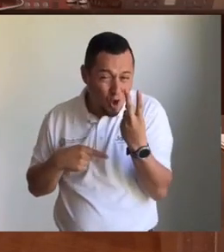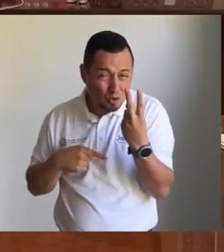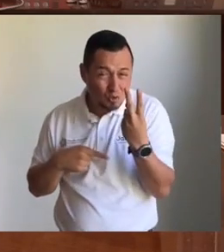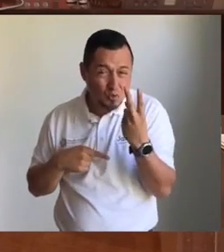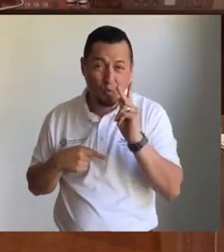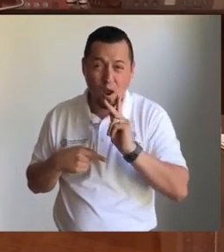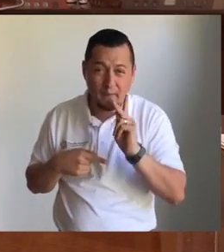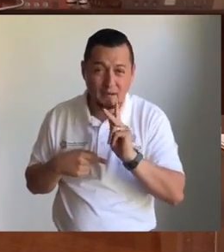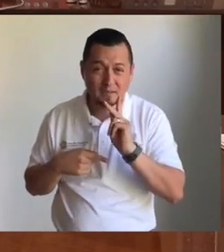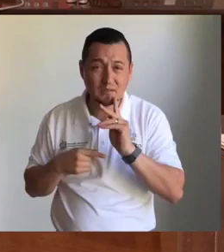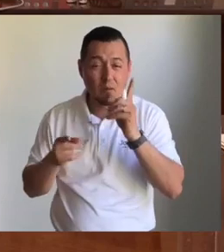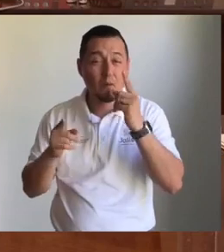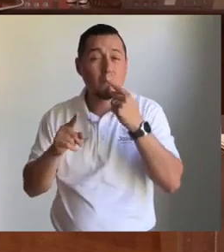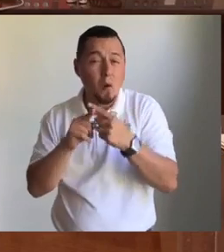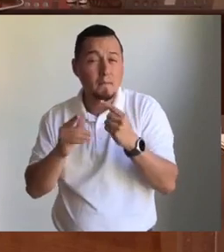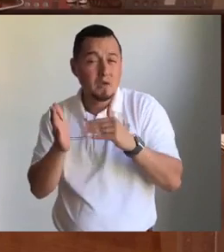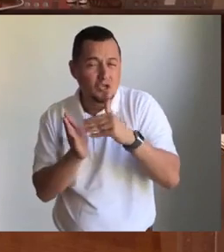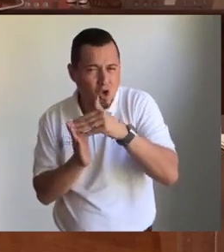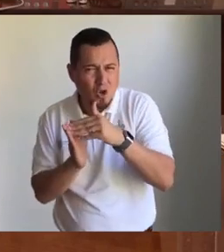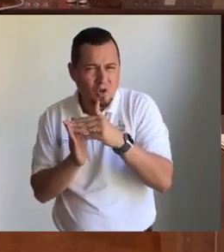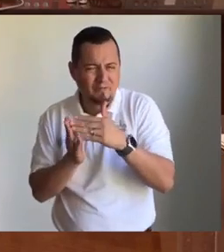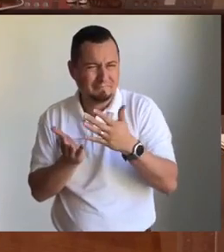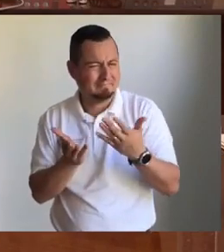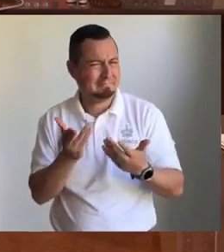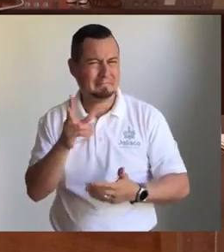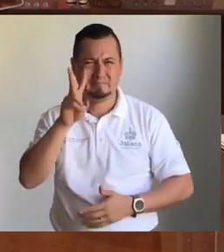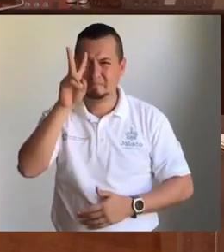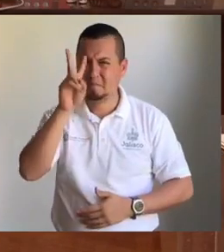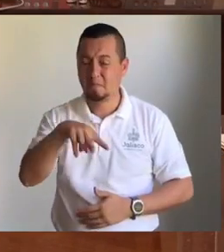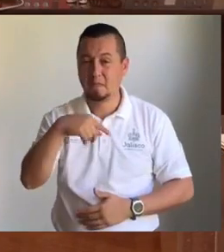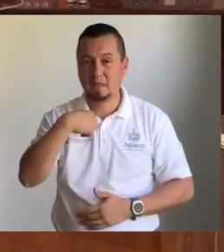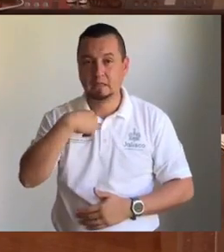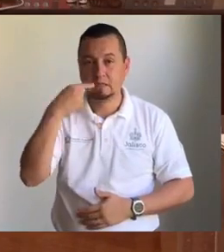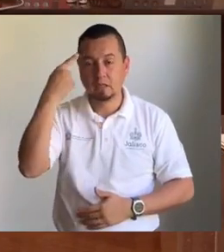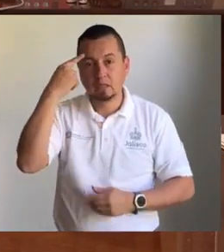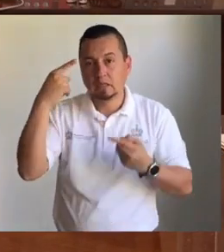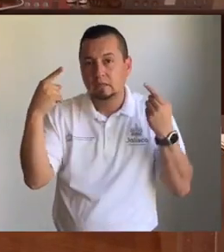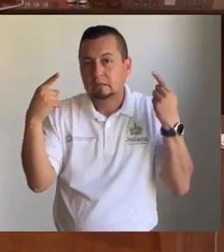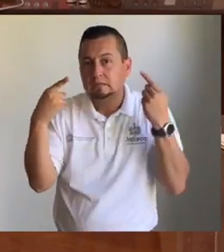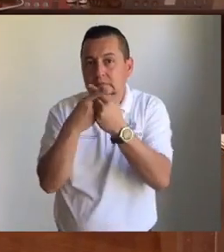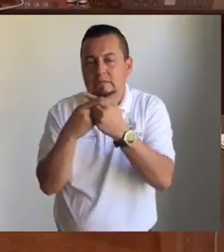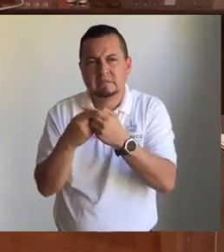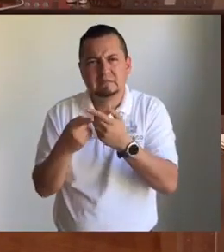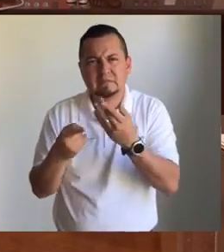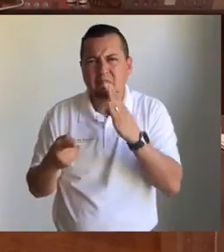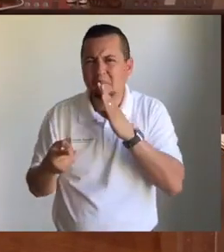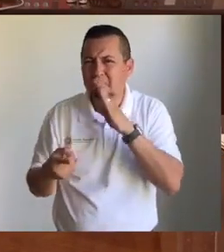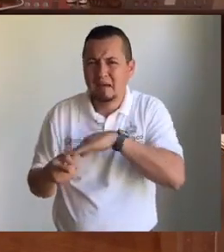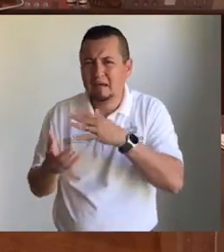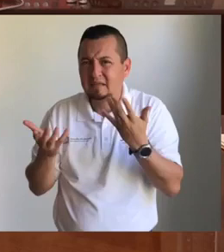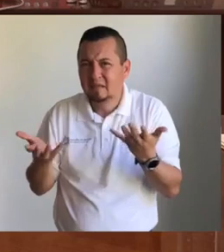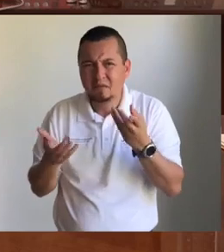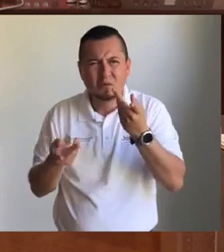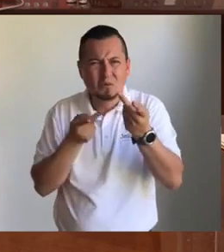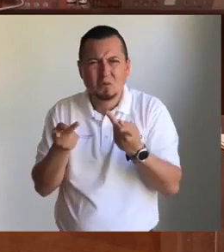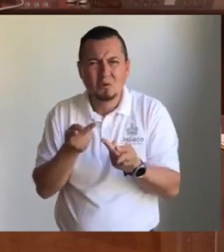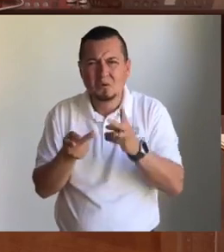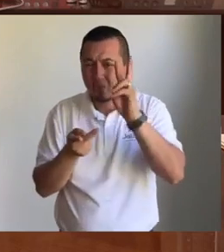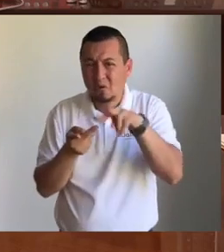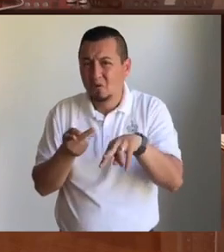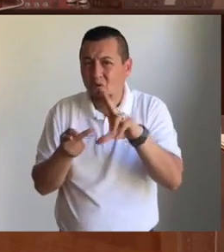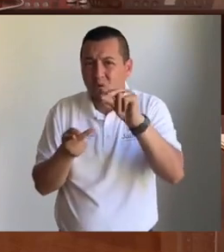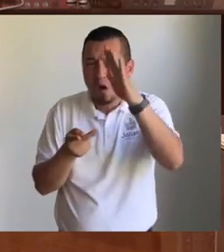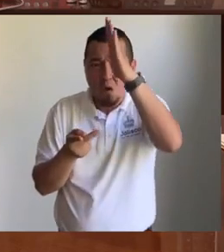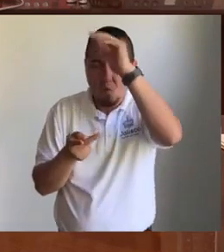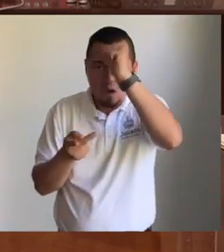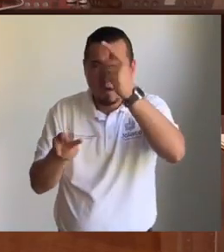habitantes. Hasta el día de hoy no hay una respuesta puntual y clara sobre esta realidad y lo que ha habido es una serie